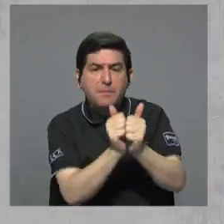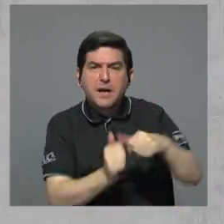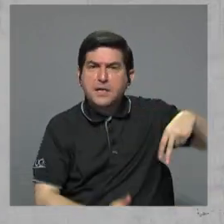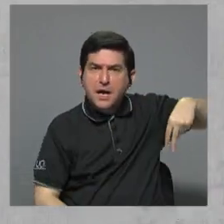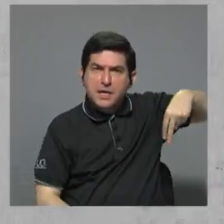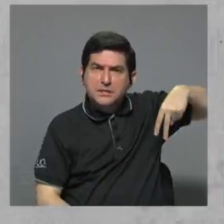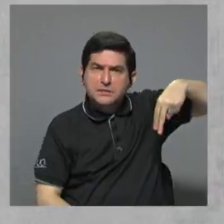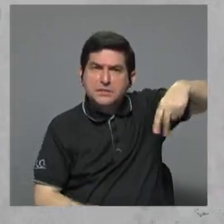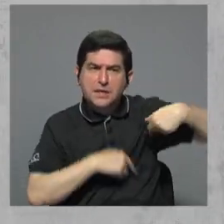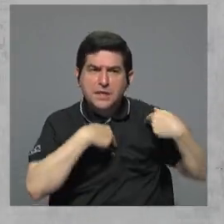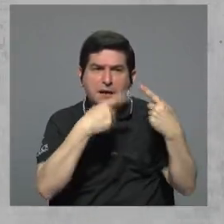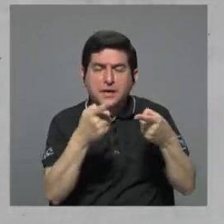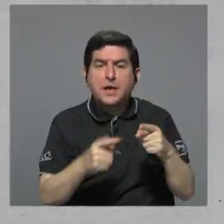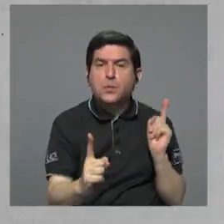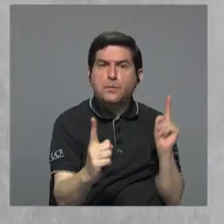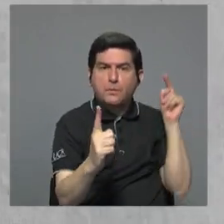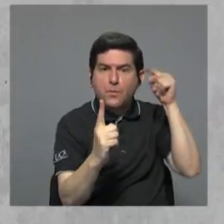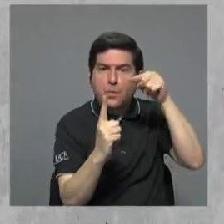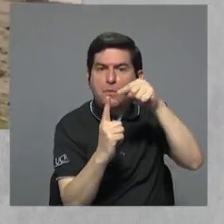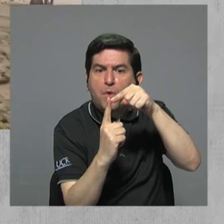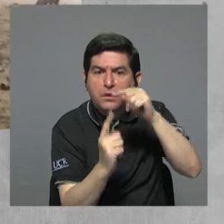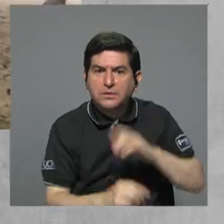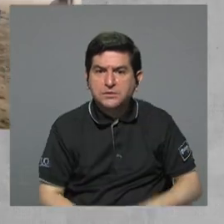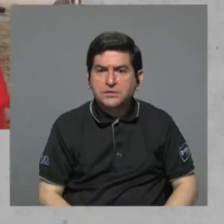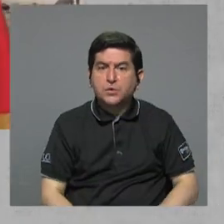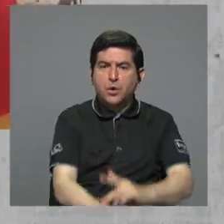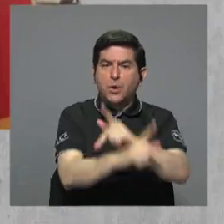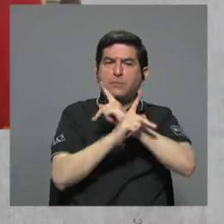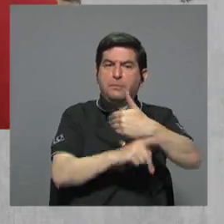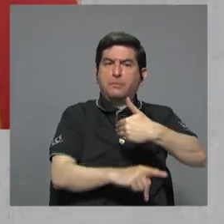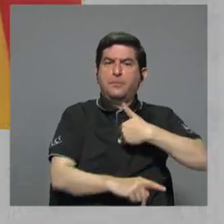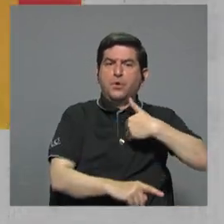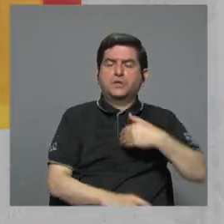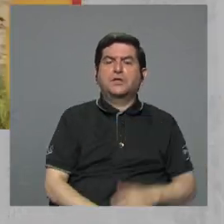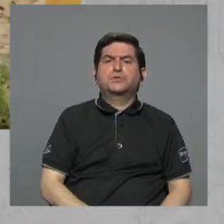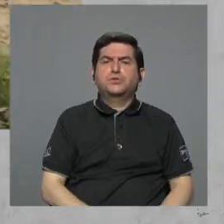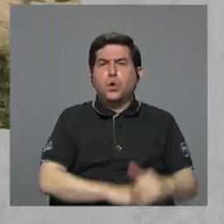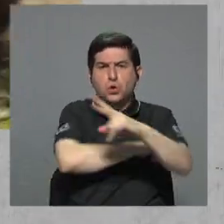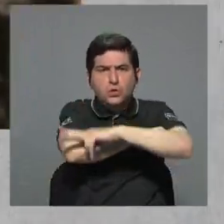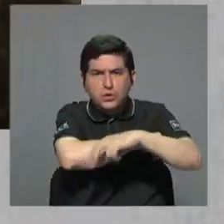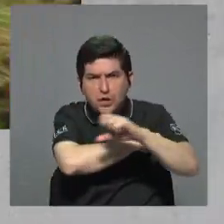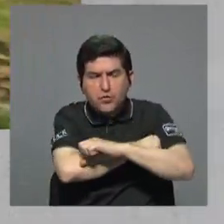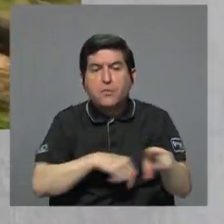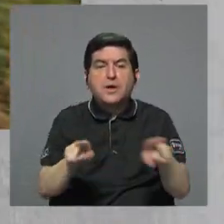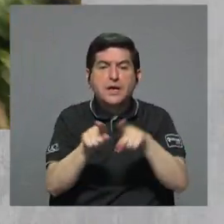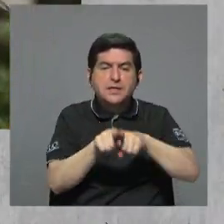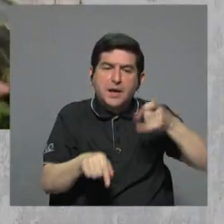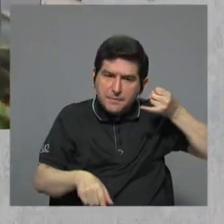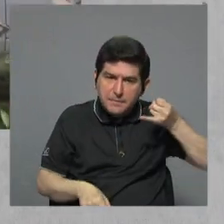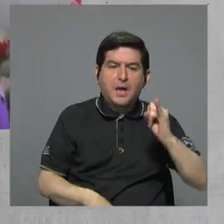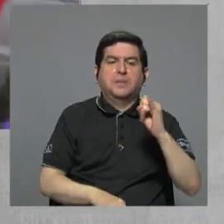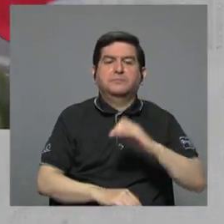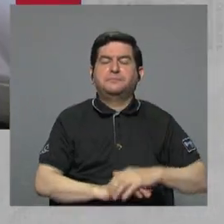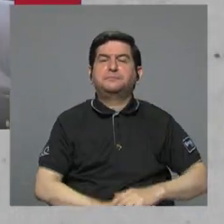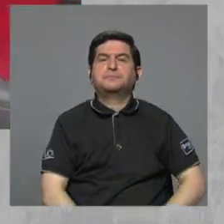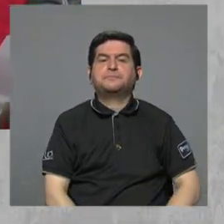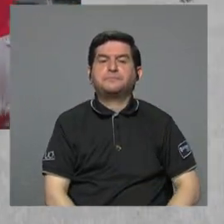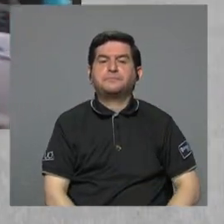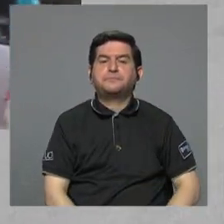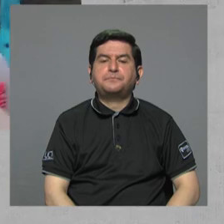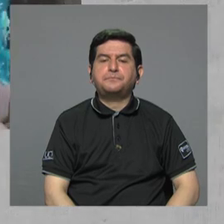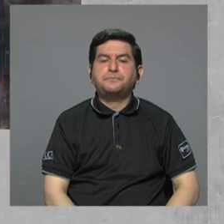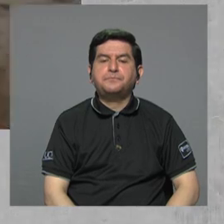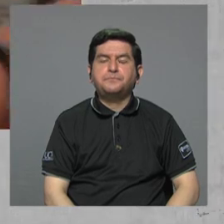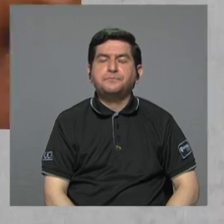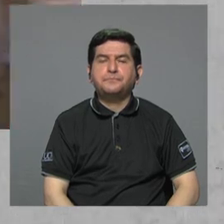caminaban de un lado a otro con el fin de que fuesen protegidas de los asaltos y también de violaciones. Claro, exactamente.